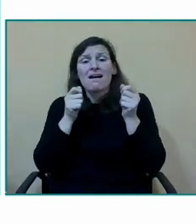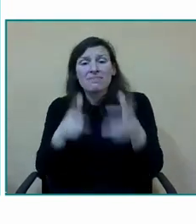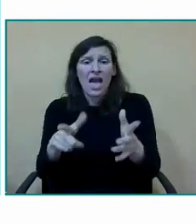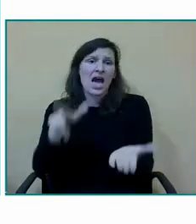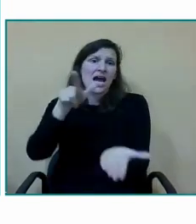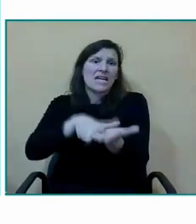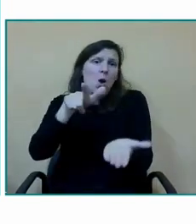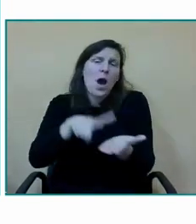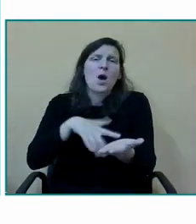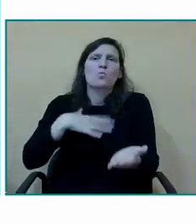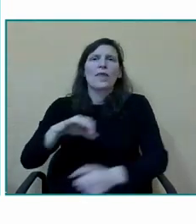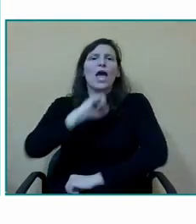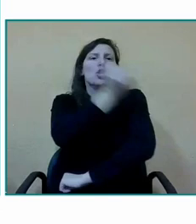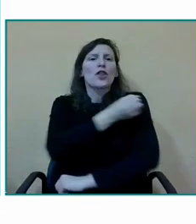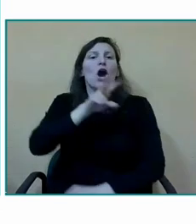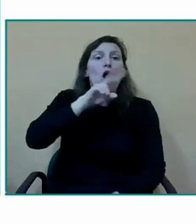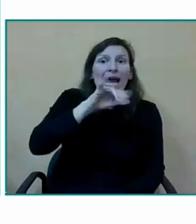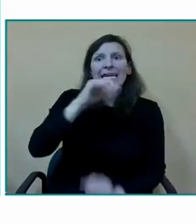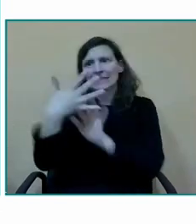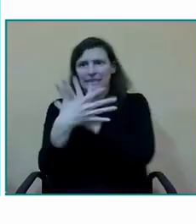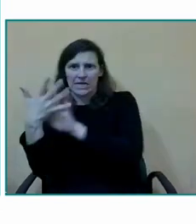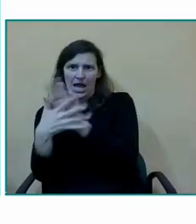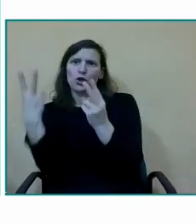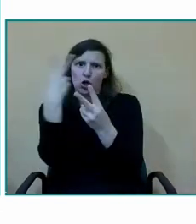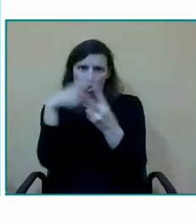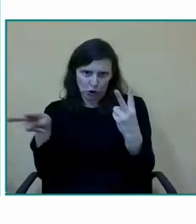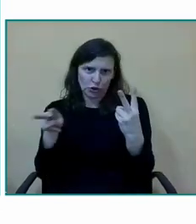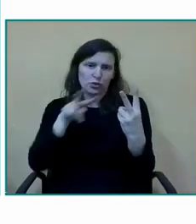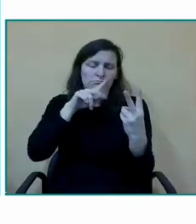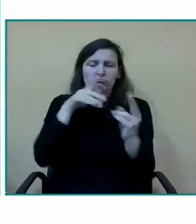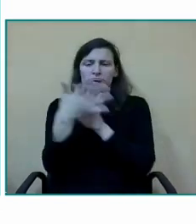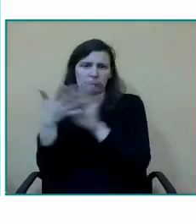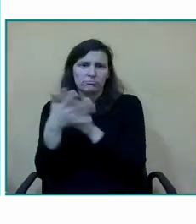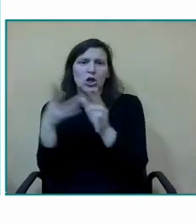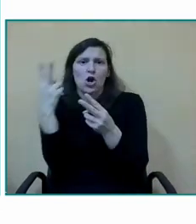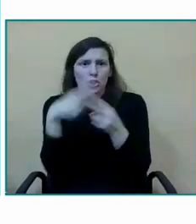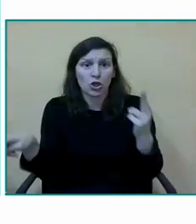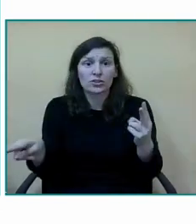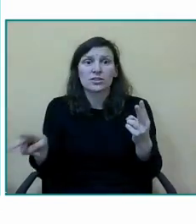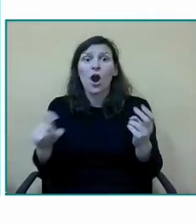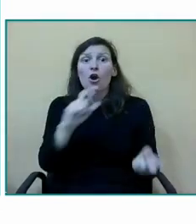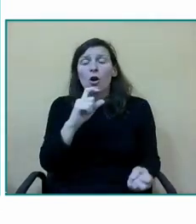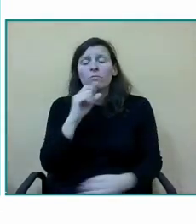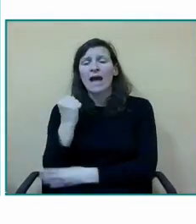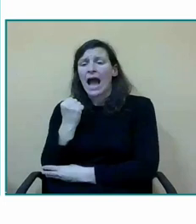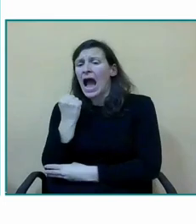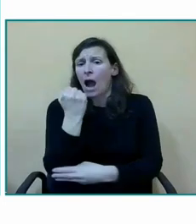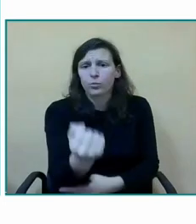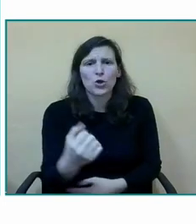uso continuado de estrategias claves y apoyos visuales que son necesarios ya sea bimodal palabra comun